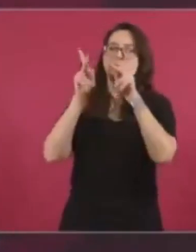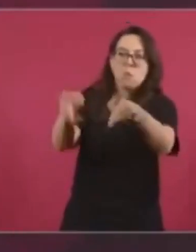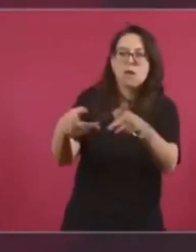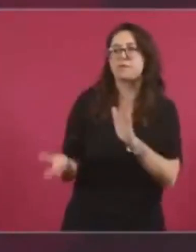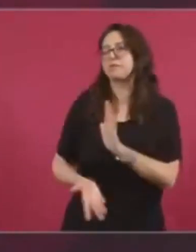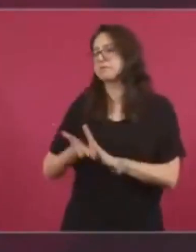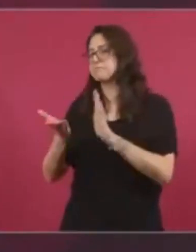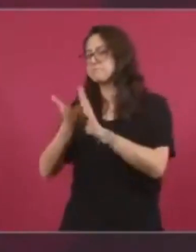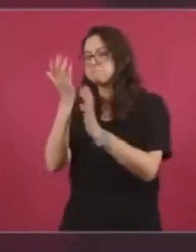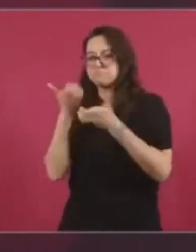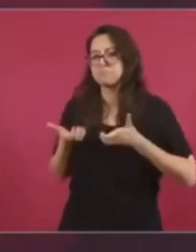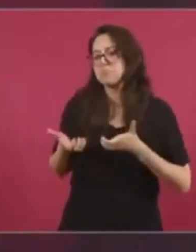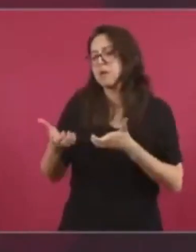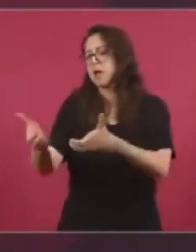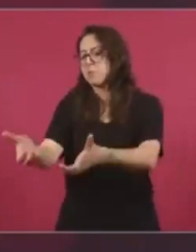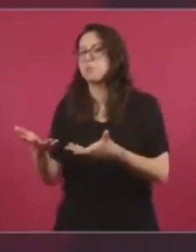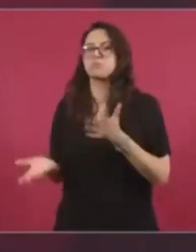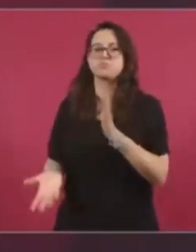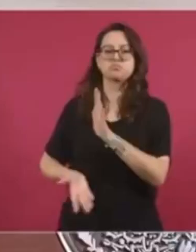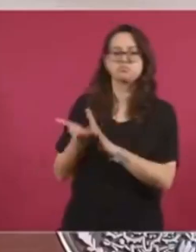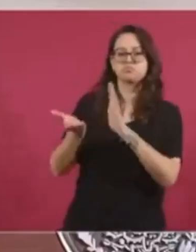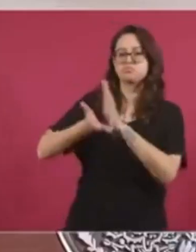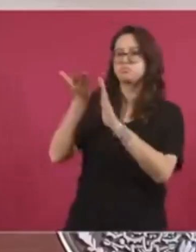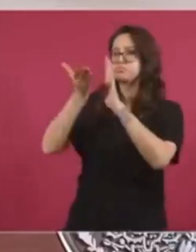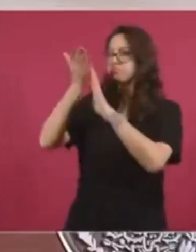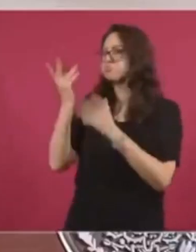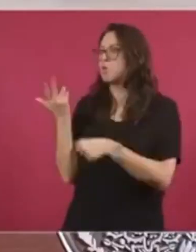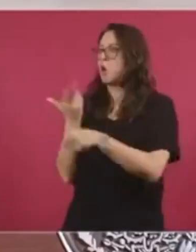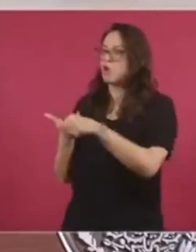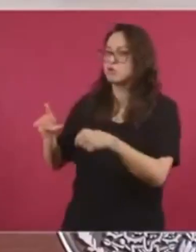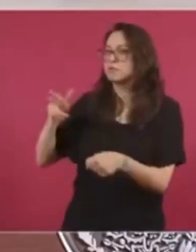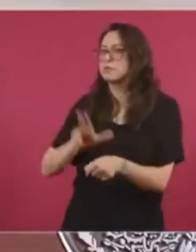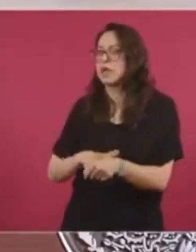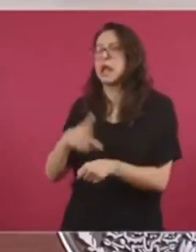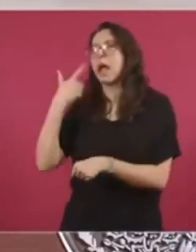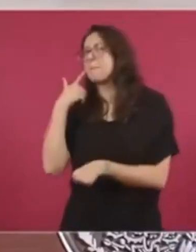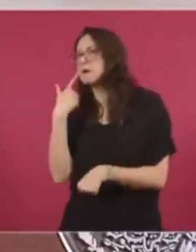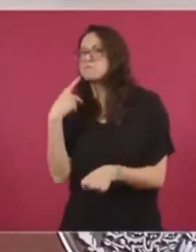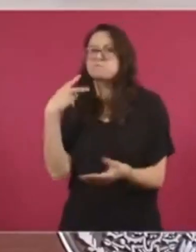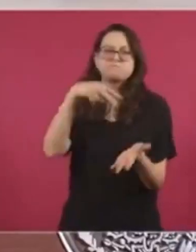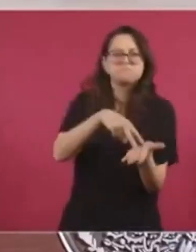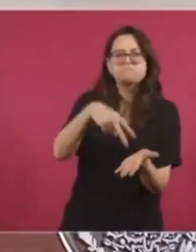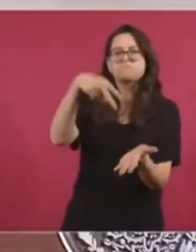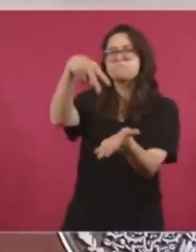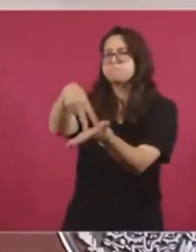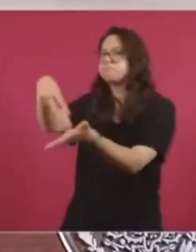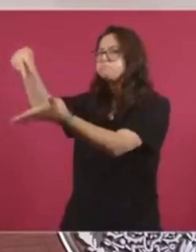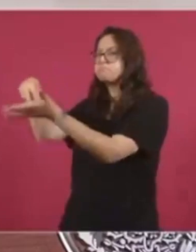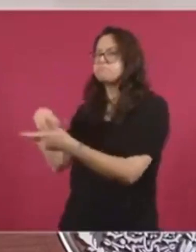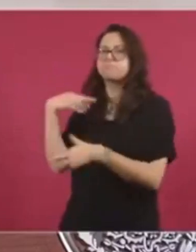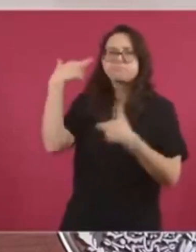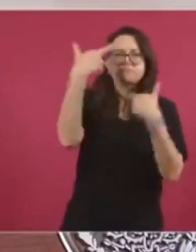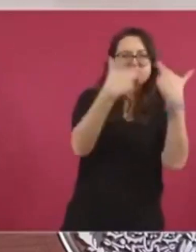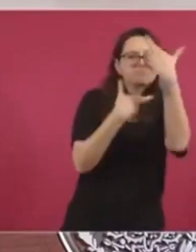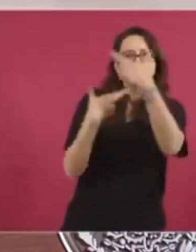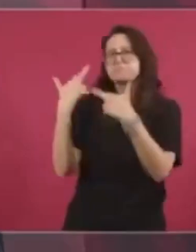se están construyendo caminos, donde se están construyendo hospitales, donde estamos